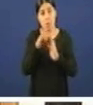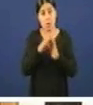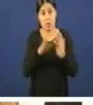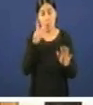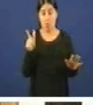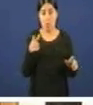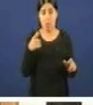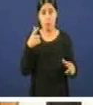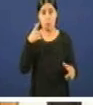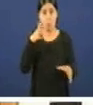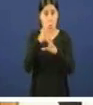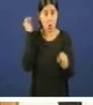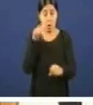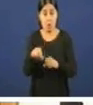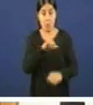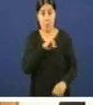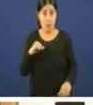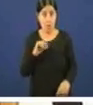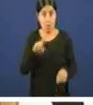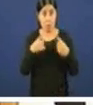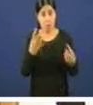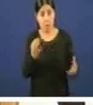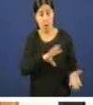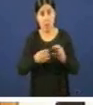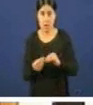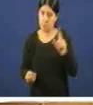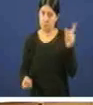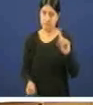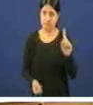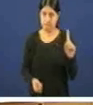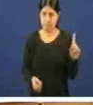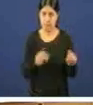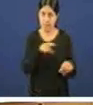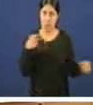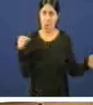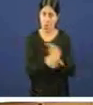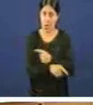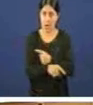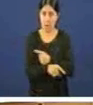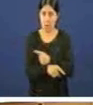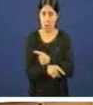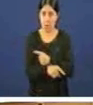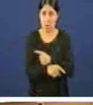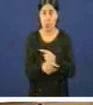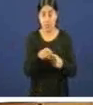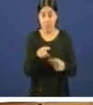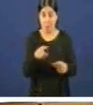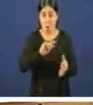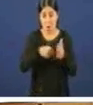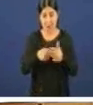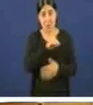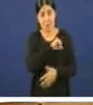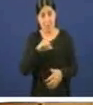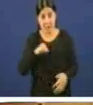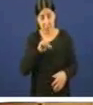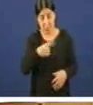o que despois a lei ten que condicionarse claro é que é o xusto contrario serán os contratos privados os que teñan que